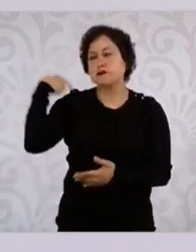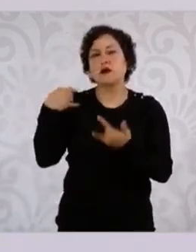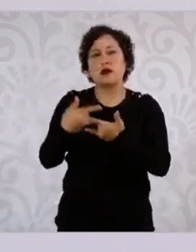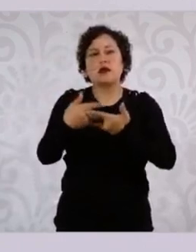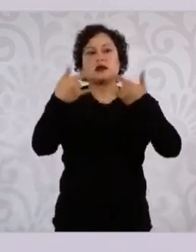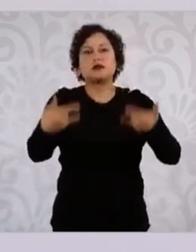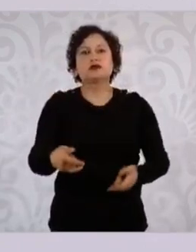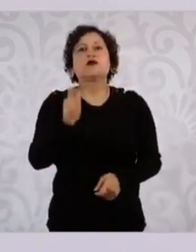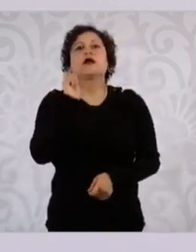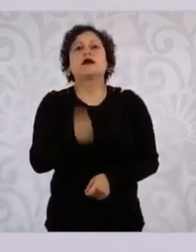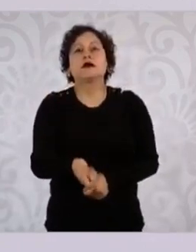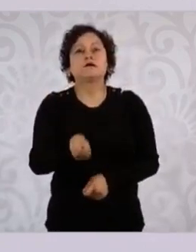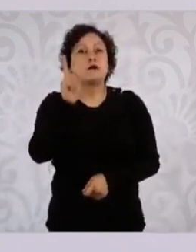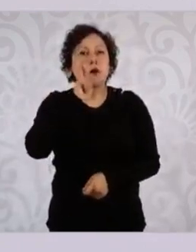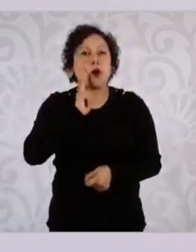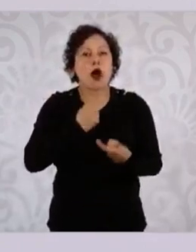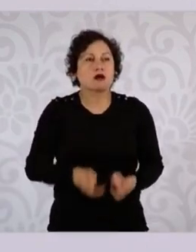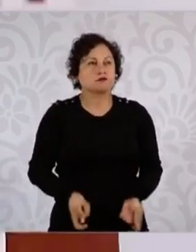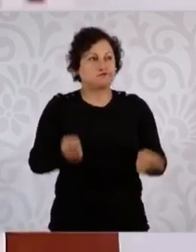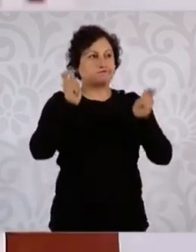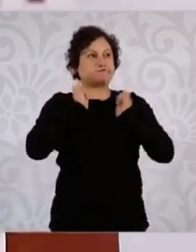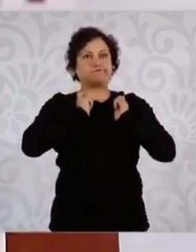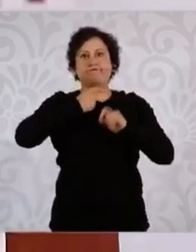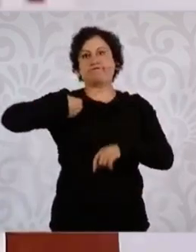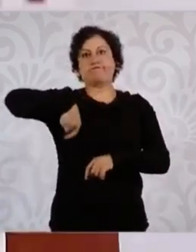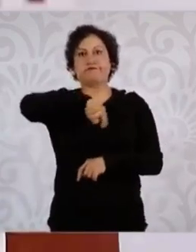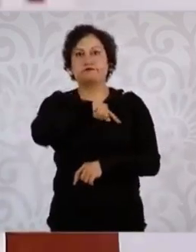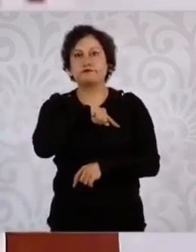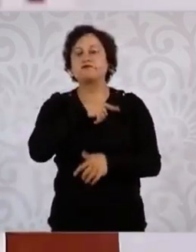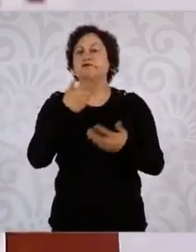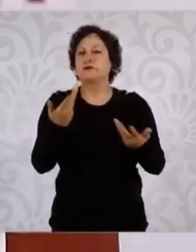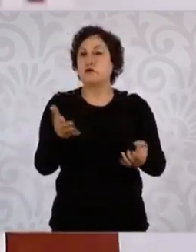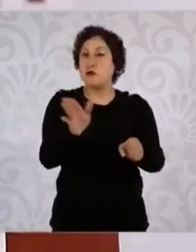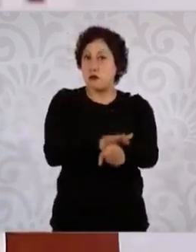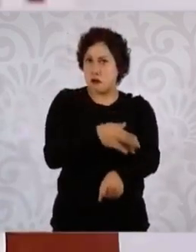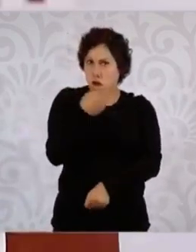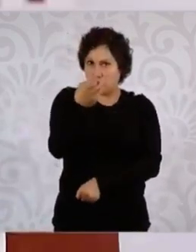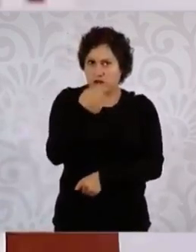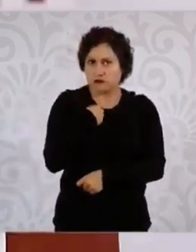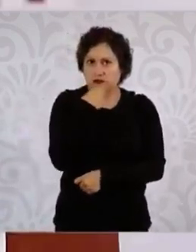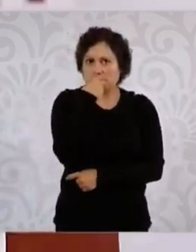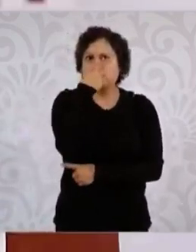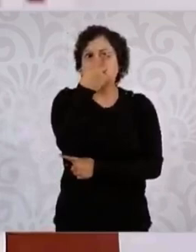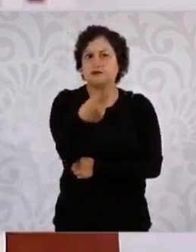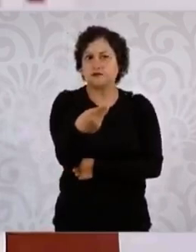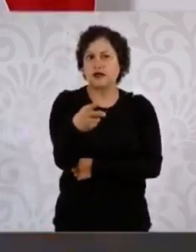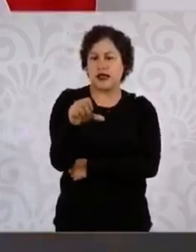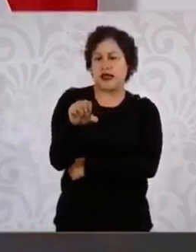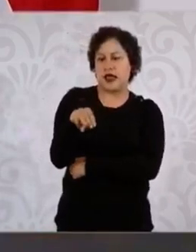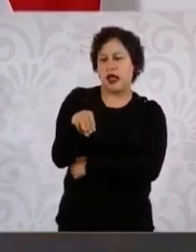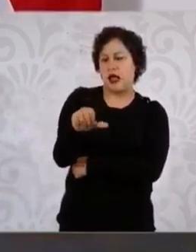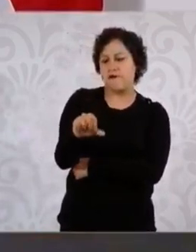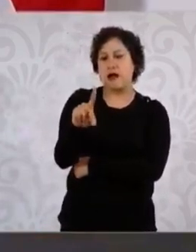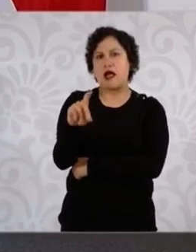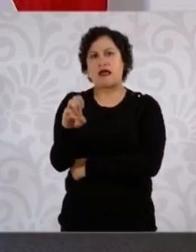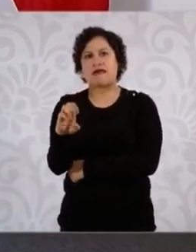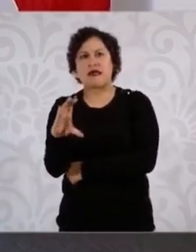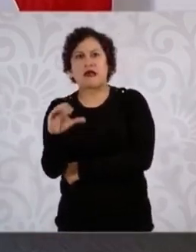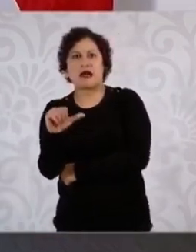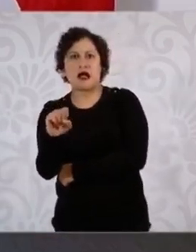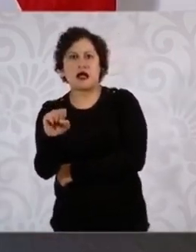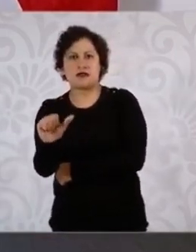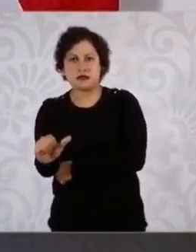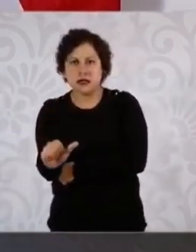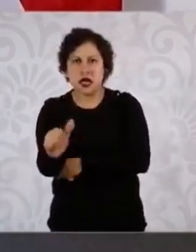encargado de ese trabajo. Por eso lo que dije es las amas de casa merecen nuestro